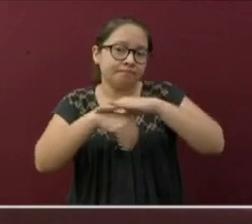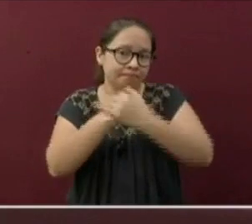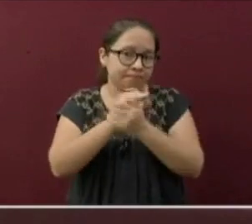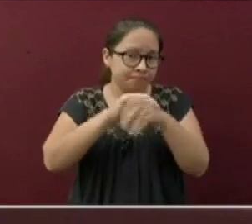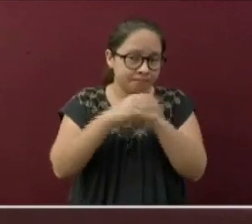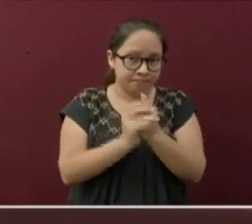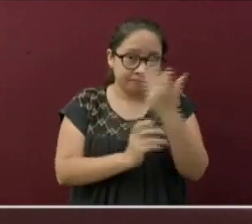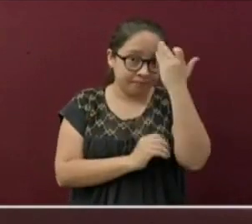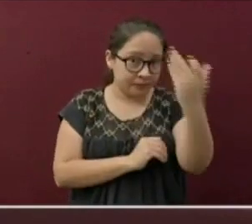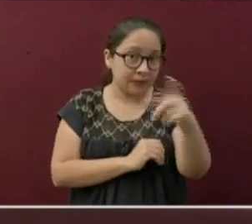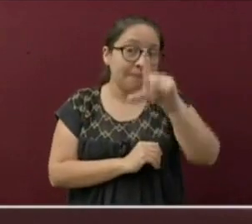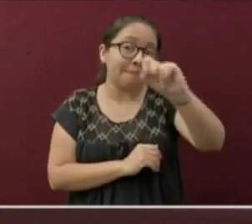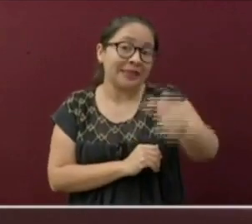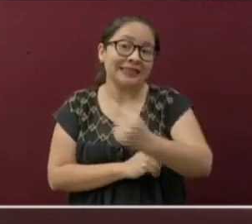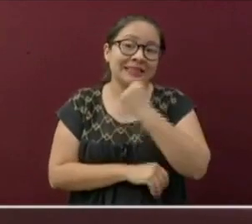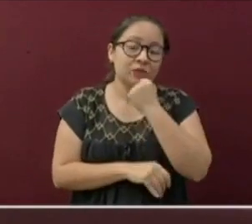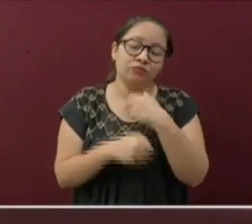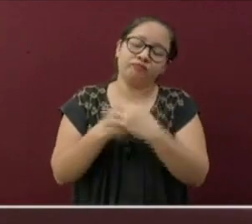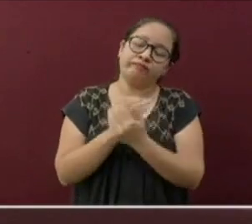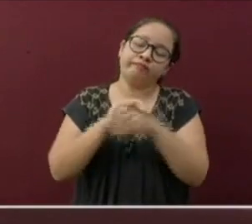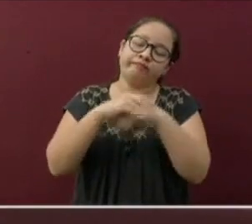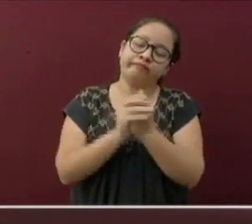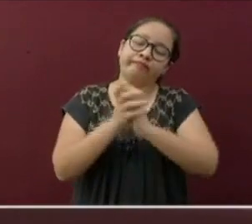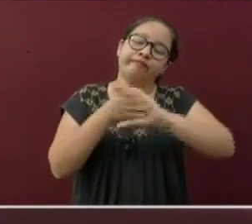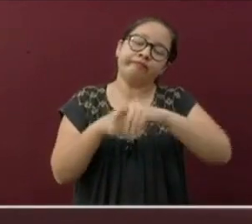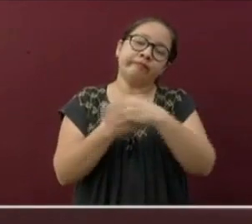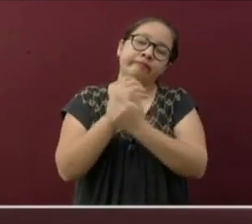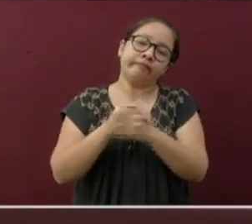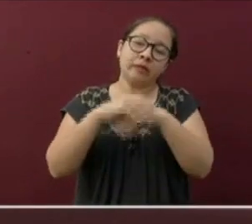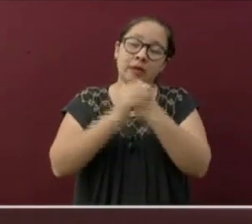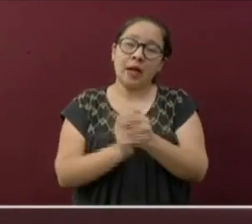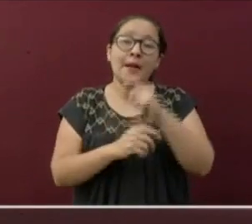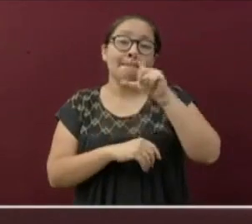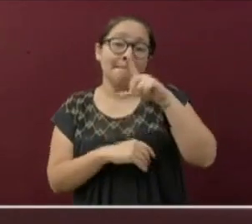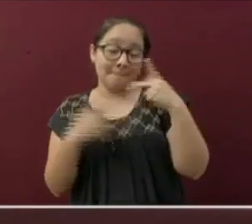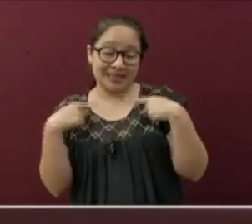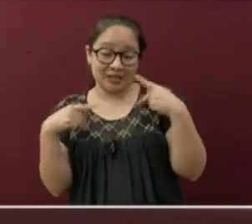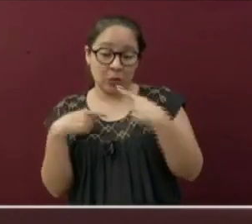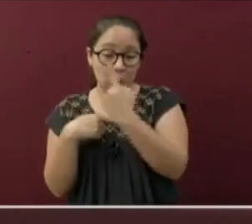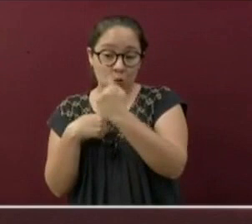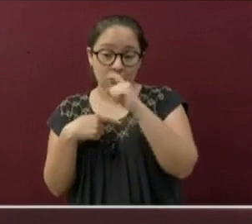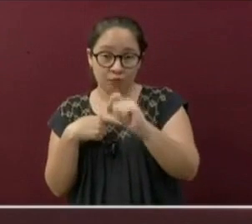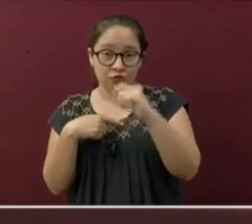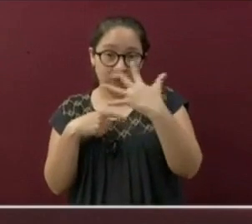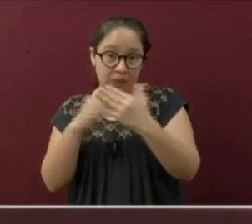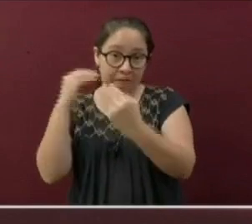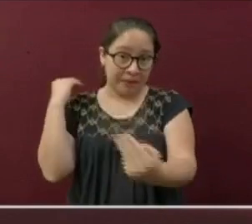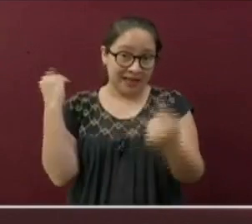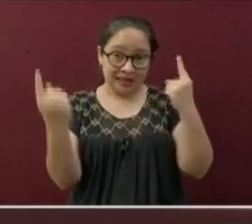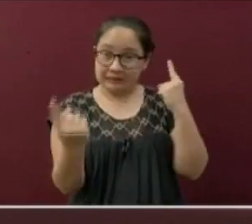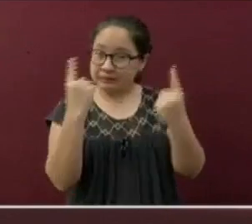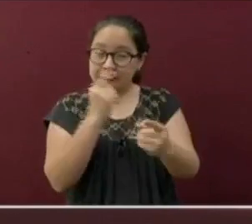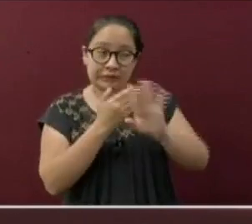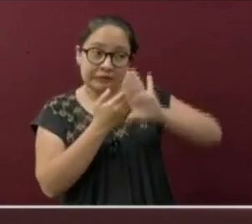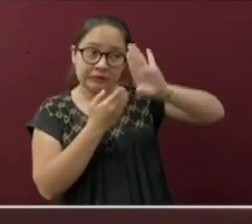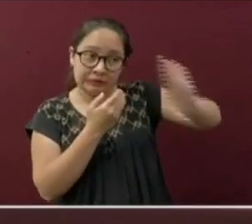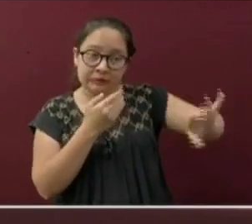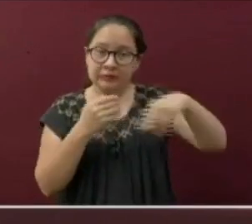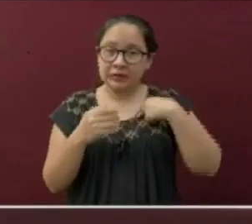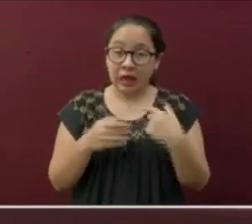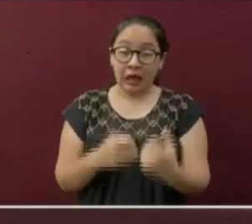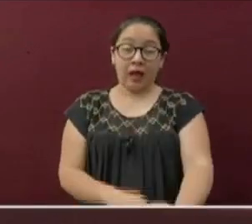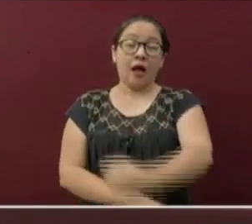duración de por lo menos 20 segundos, mantener el distanciamiento físico de metro y medio, estornudos de